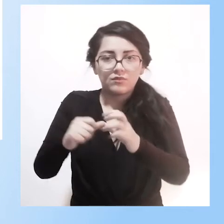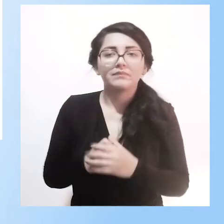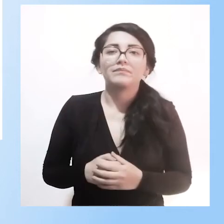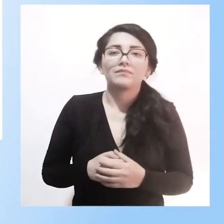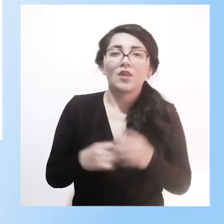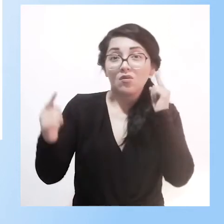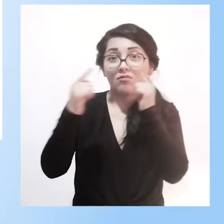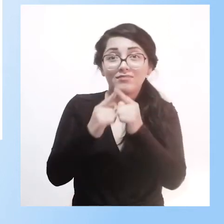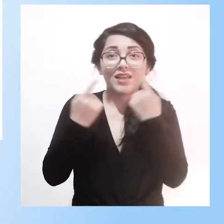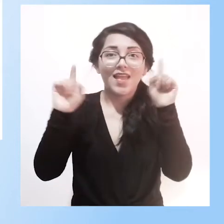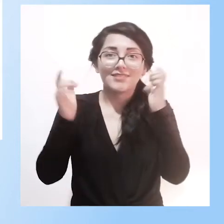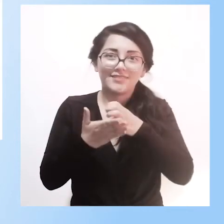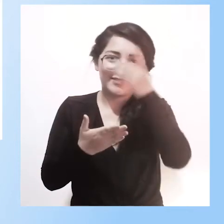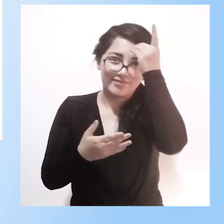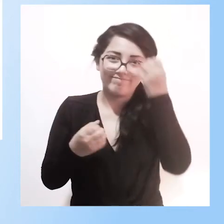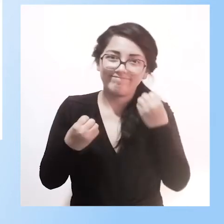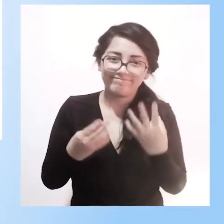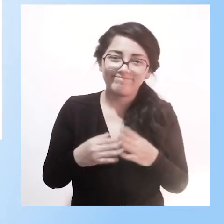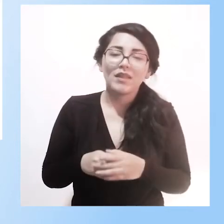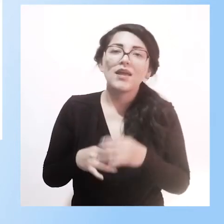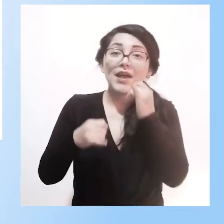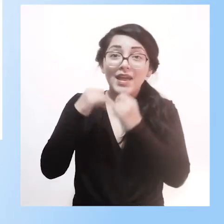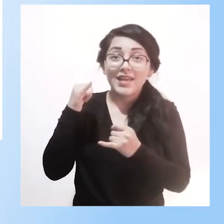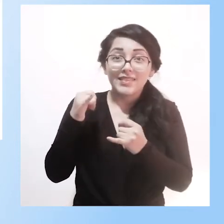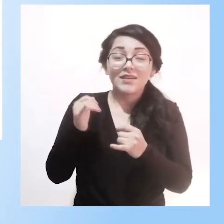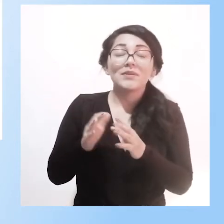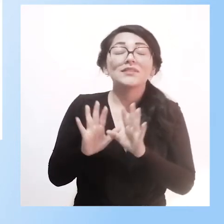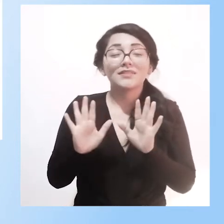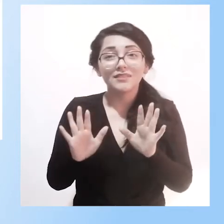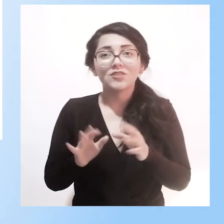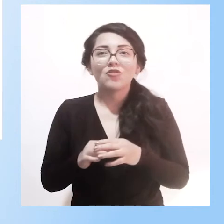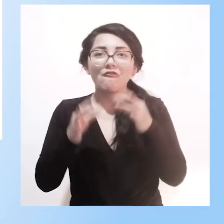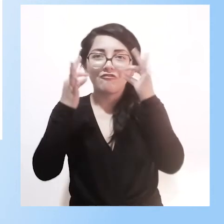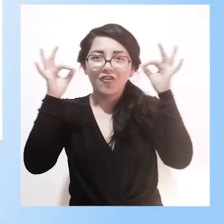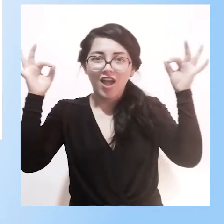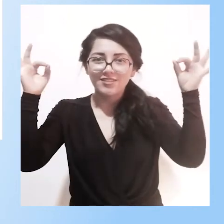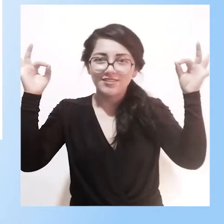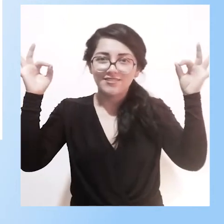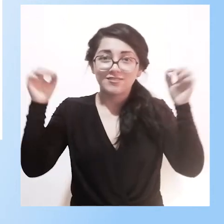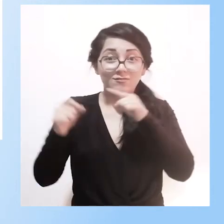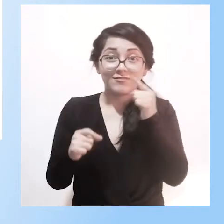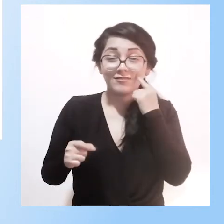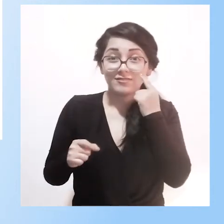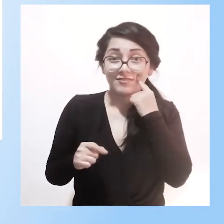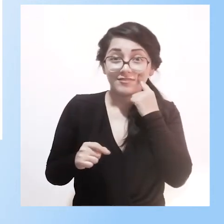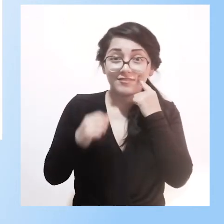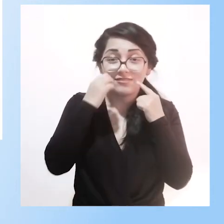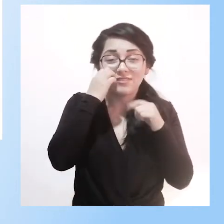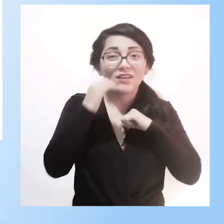Y bueno, finalmente creo que me quedo con una frase que todos le conocemos a Olga